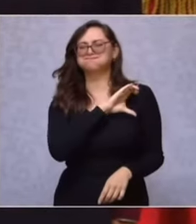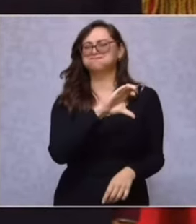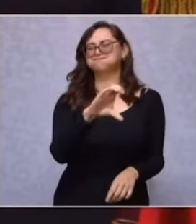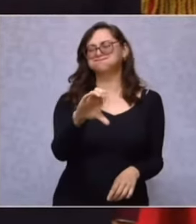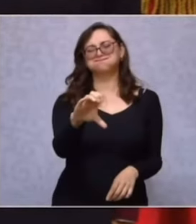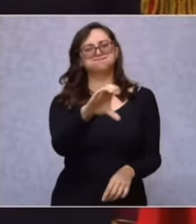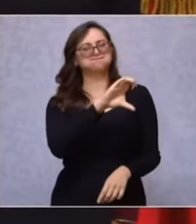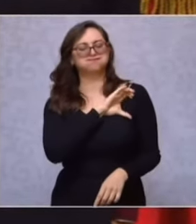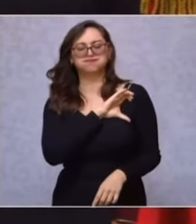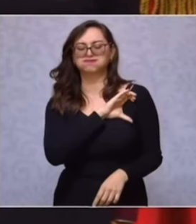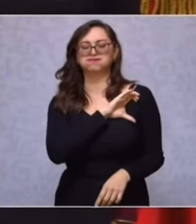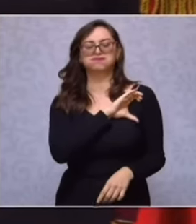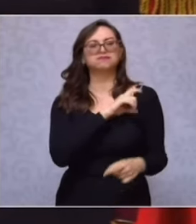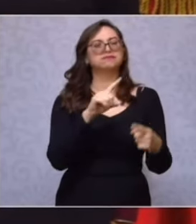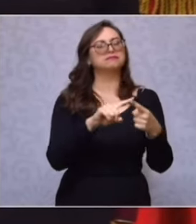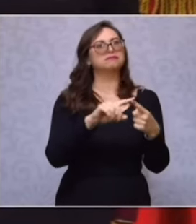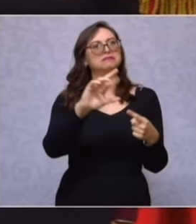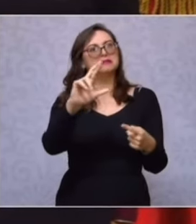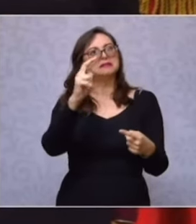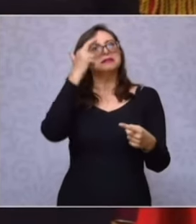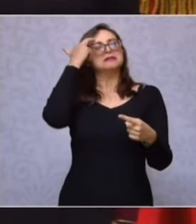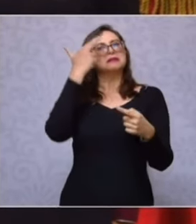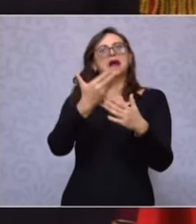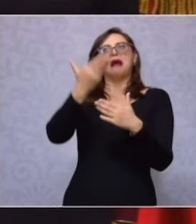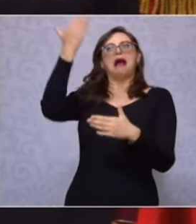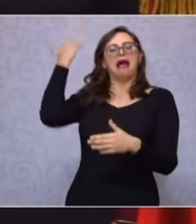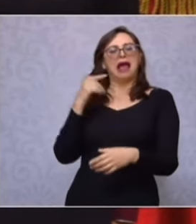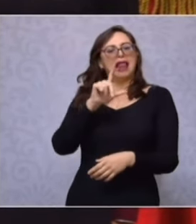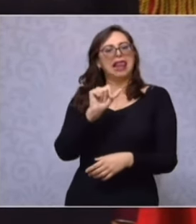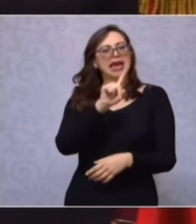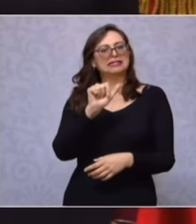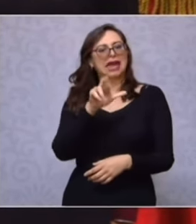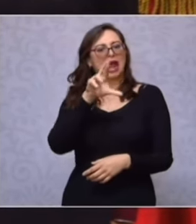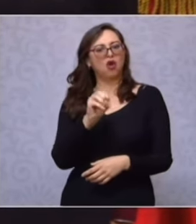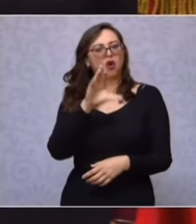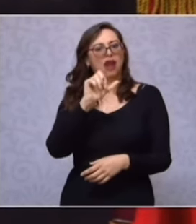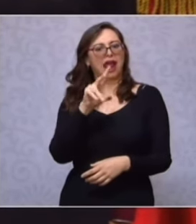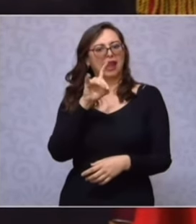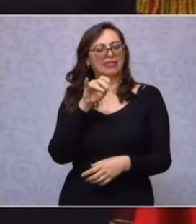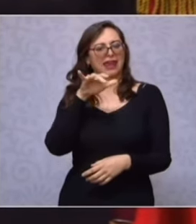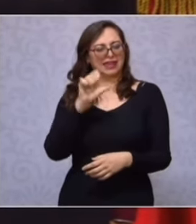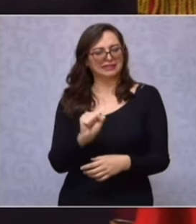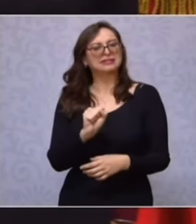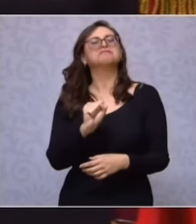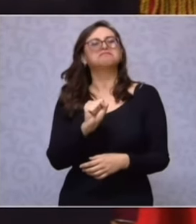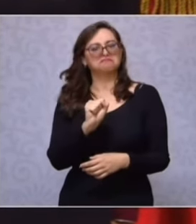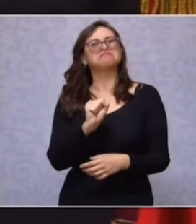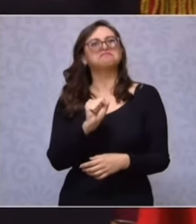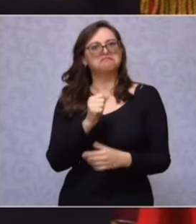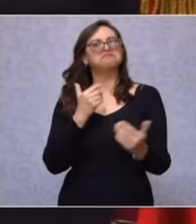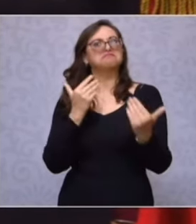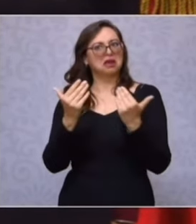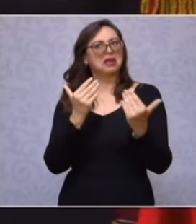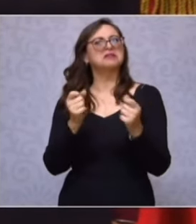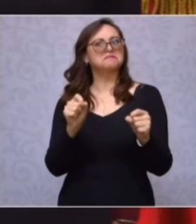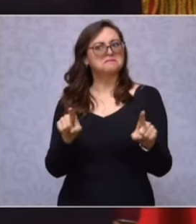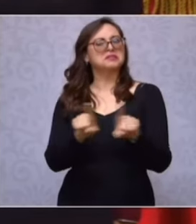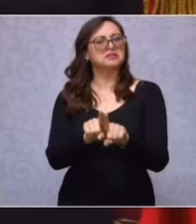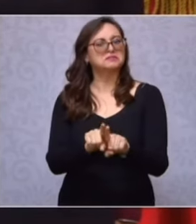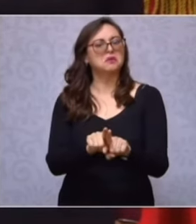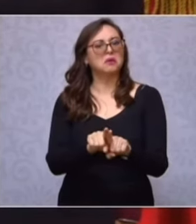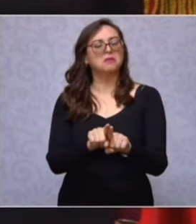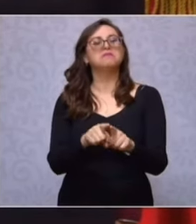comparable con Lázaro Cárdenas, el que inició y termina su